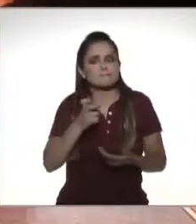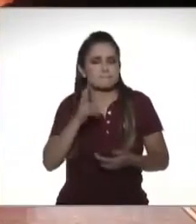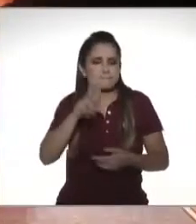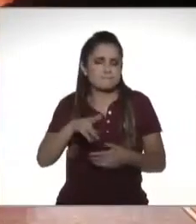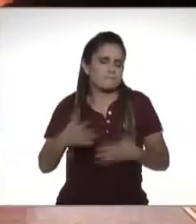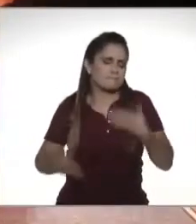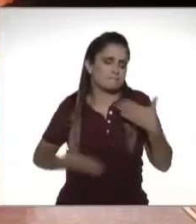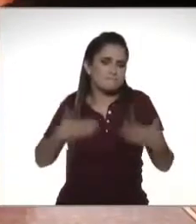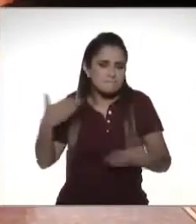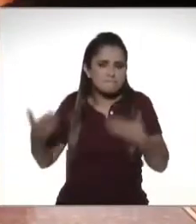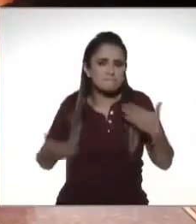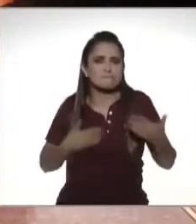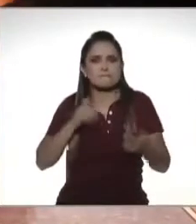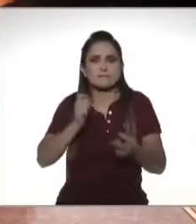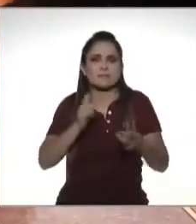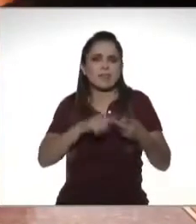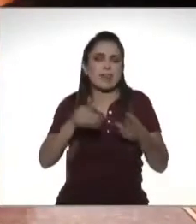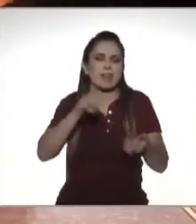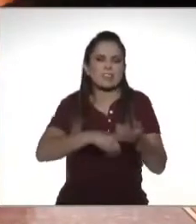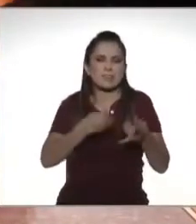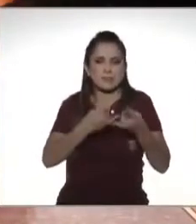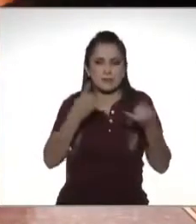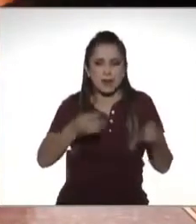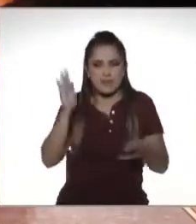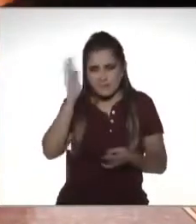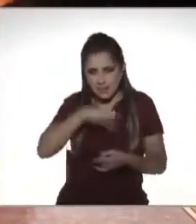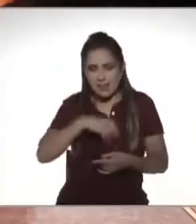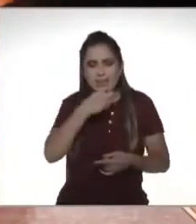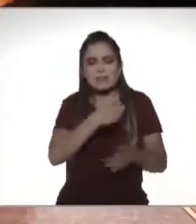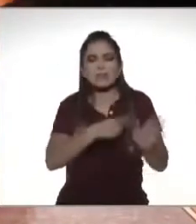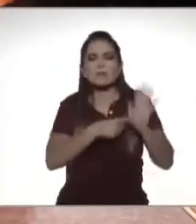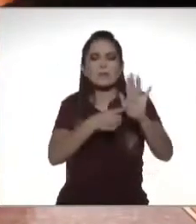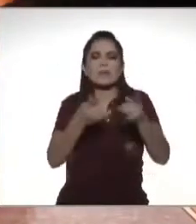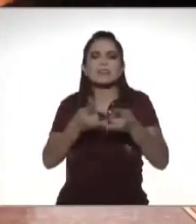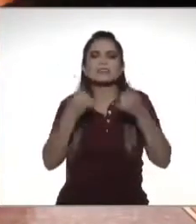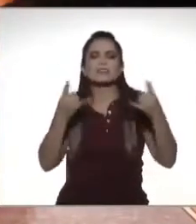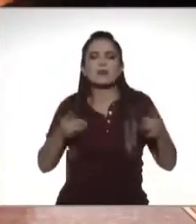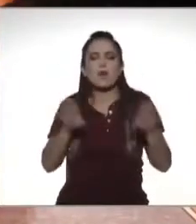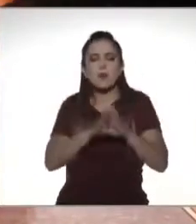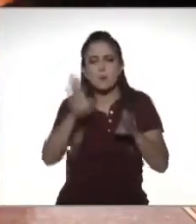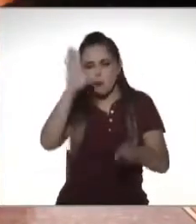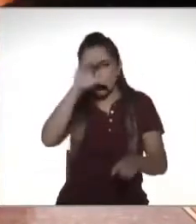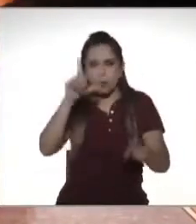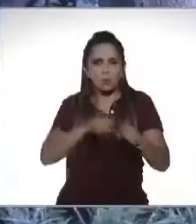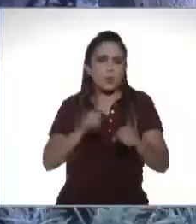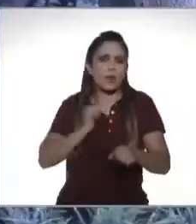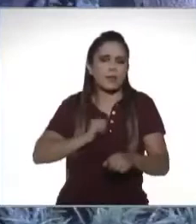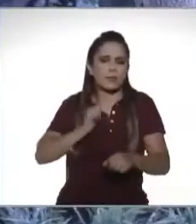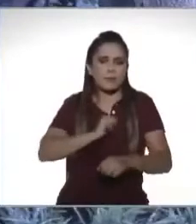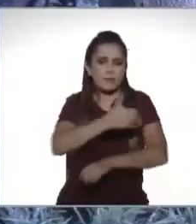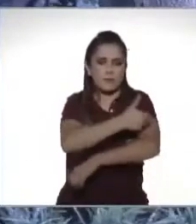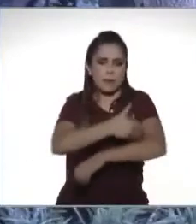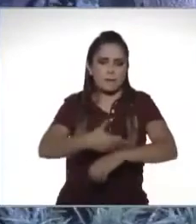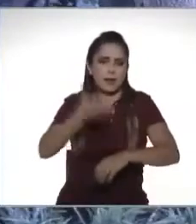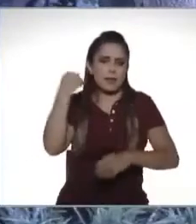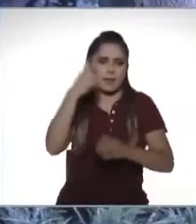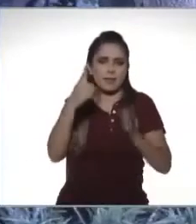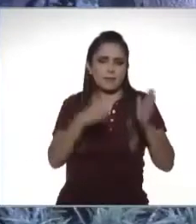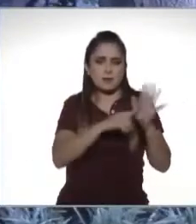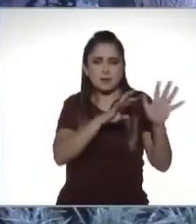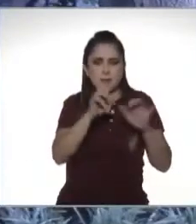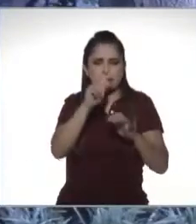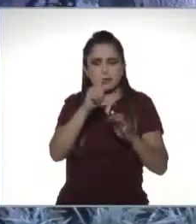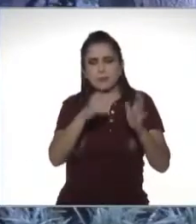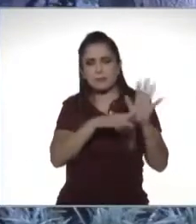muy divertida es una farsa que retrata un poco la familia de México de los 80 estéticamente actoralmente